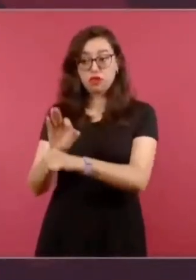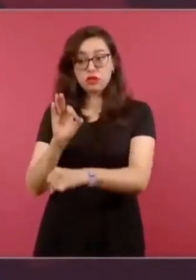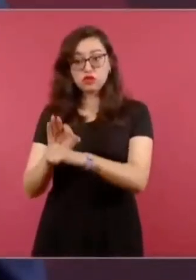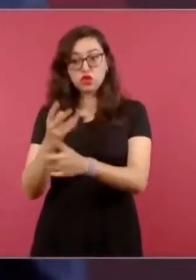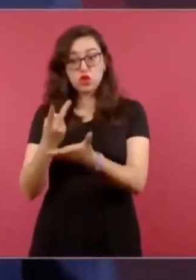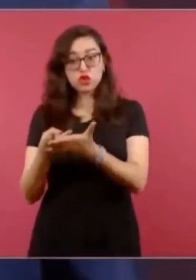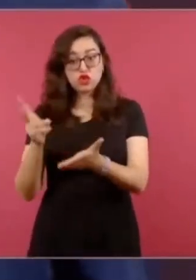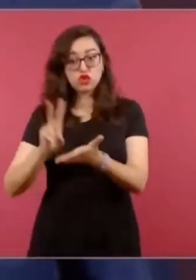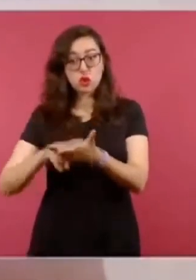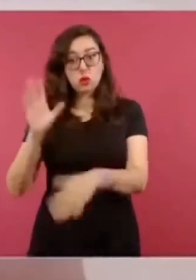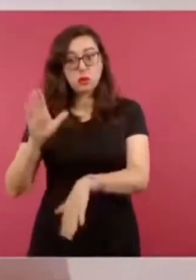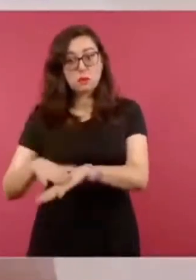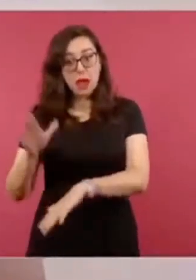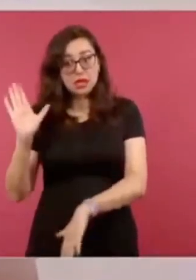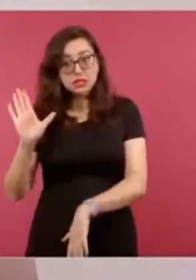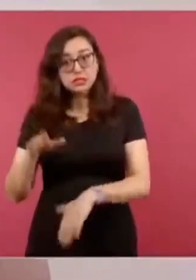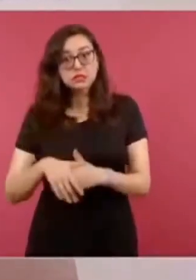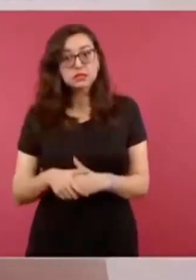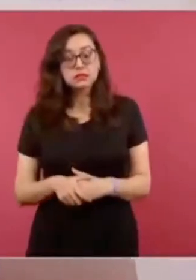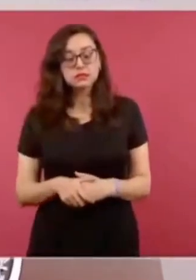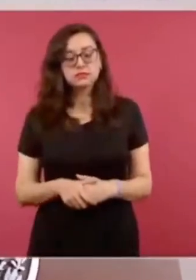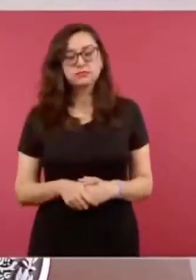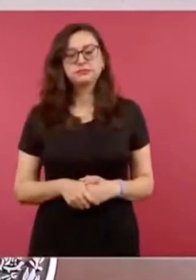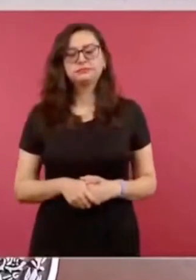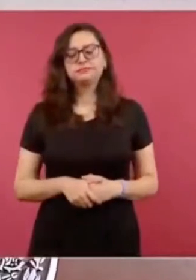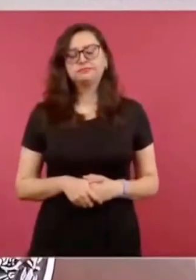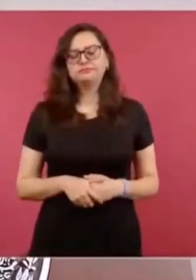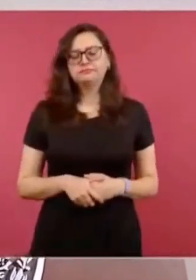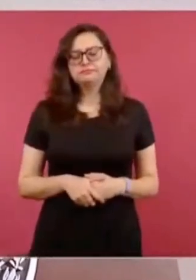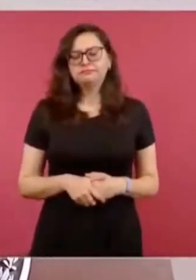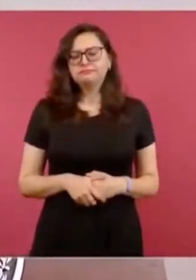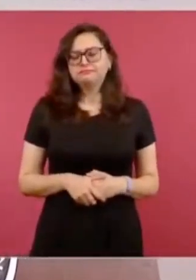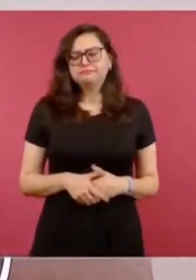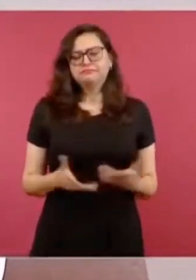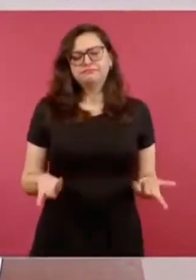fue un acto de propaganda.